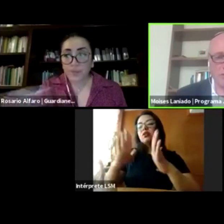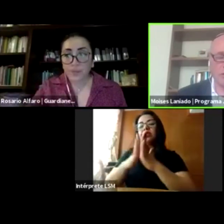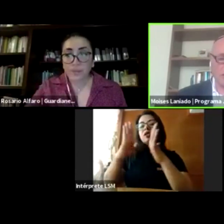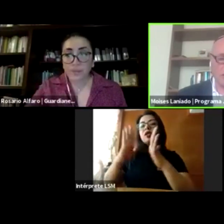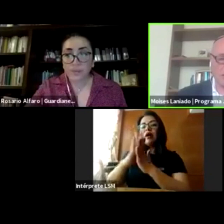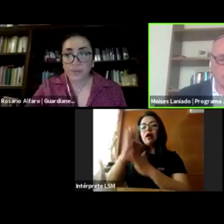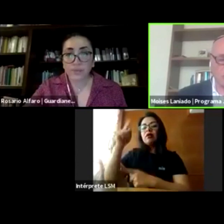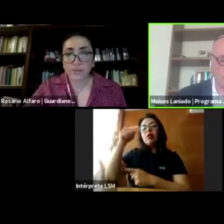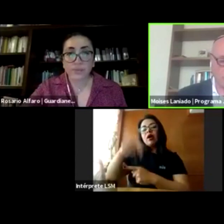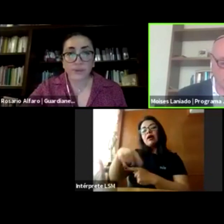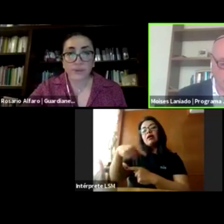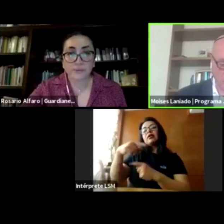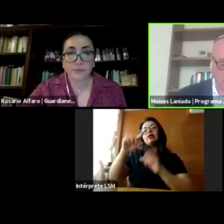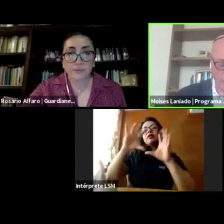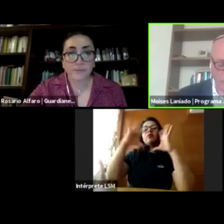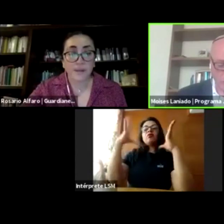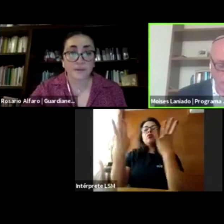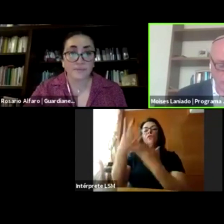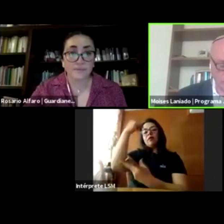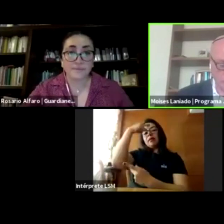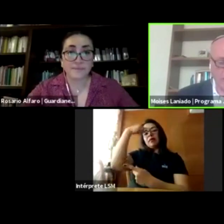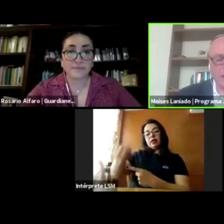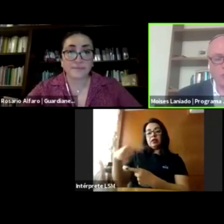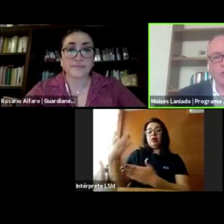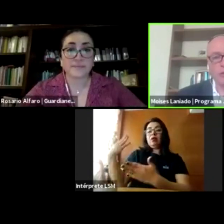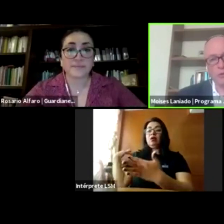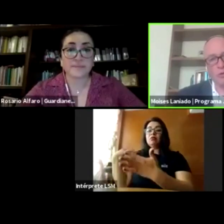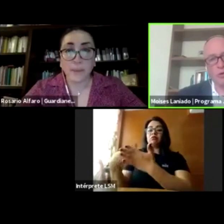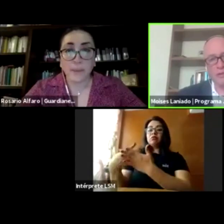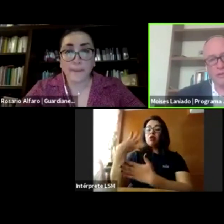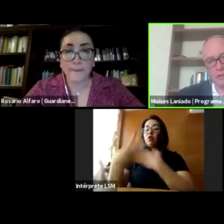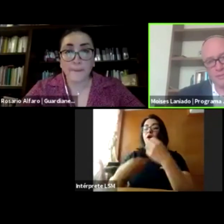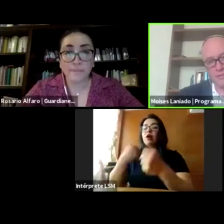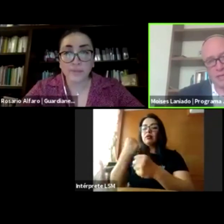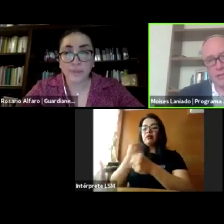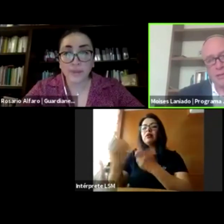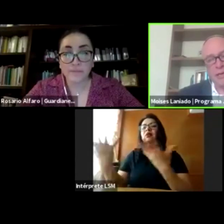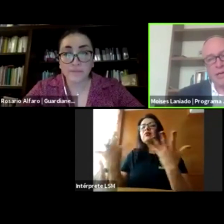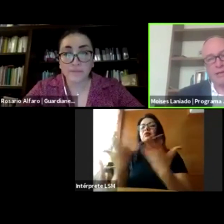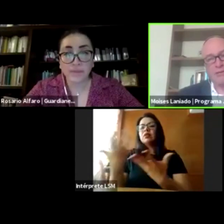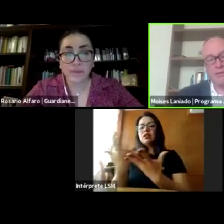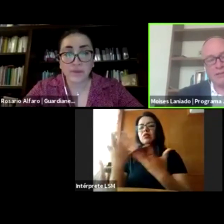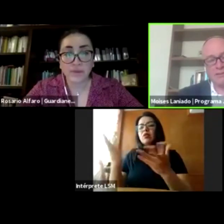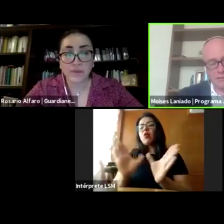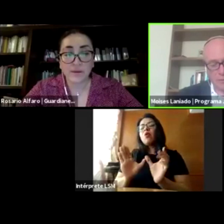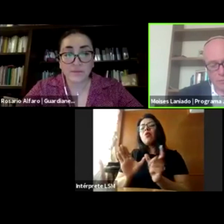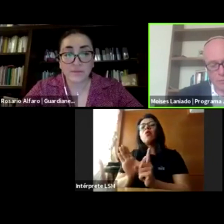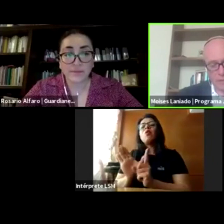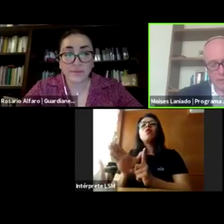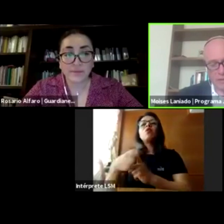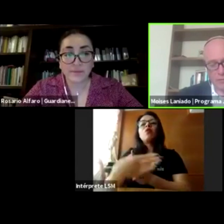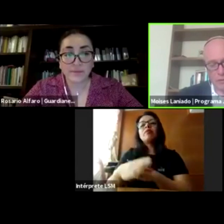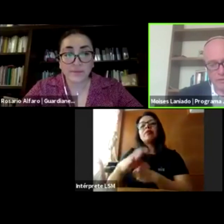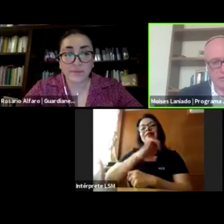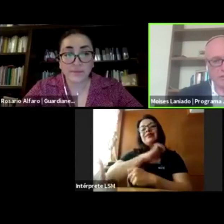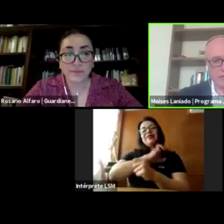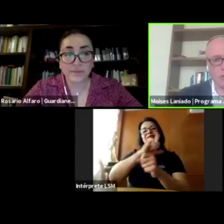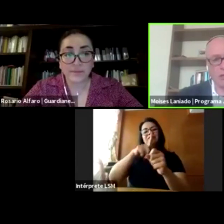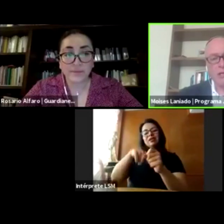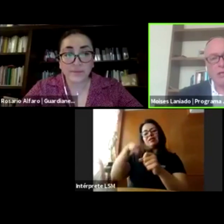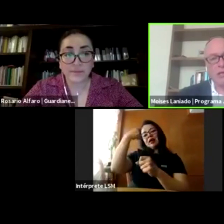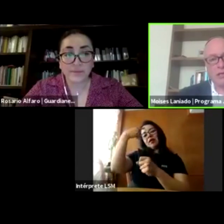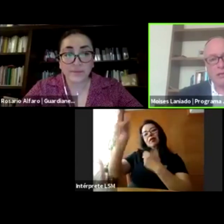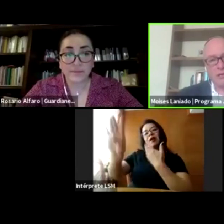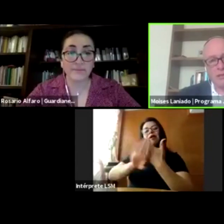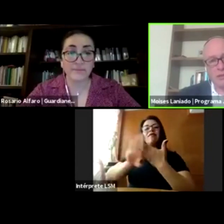México y los últimos cuatro años nos hemos dedicado en un comité especial a atender este tipo de problema de la violencia